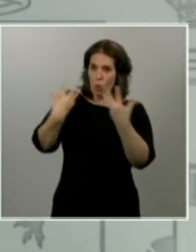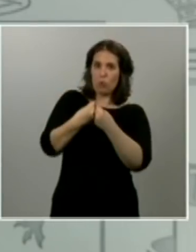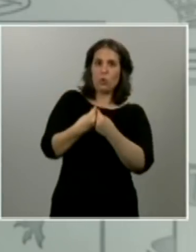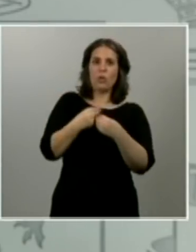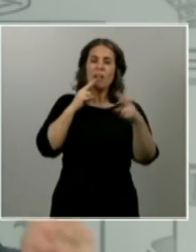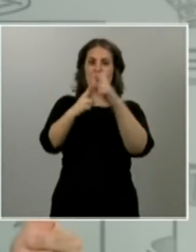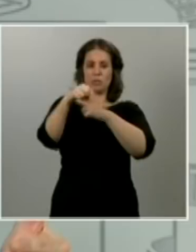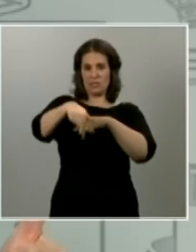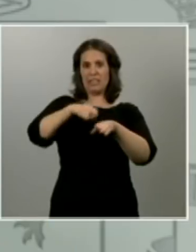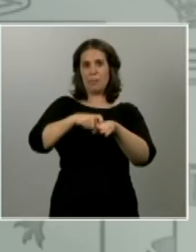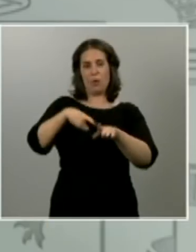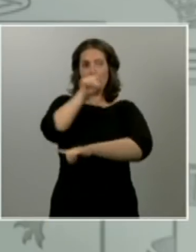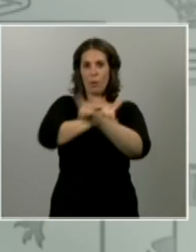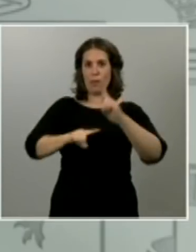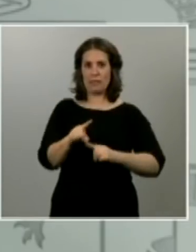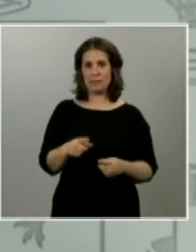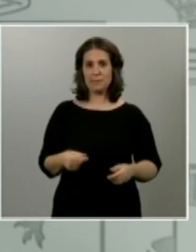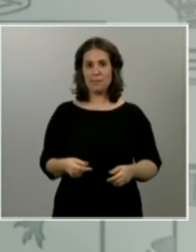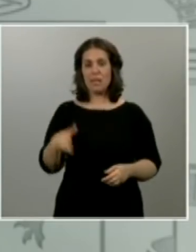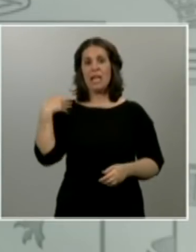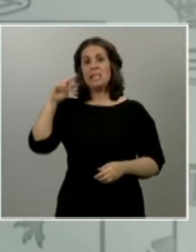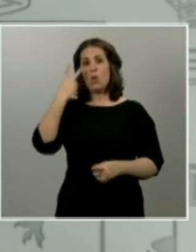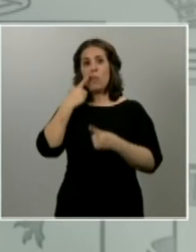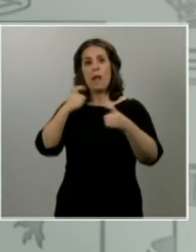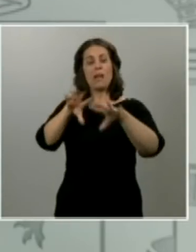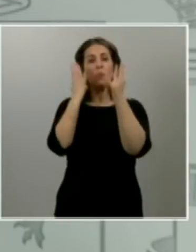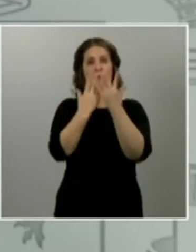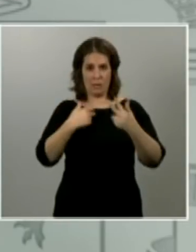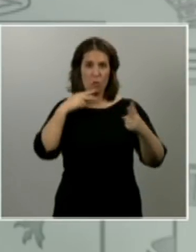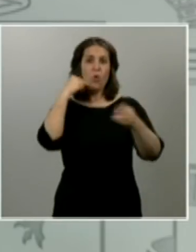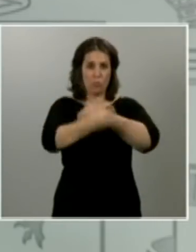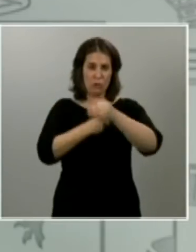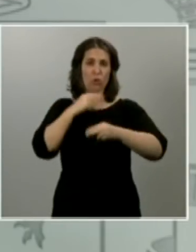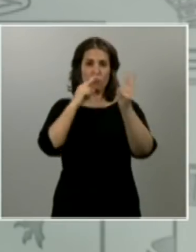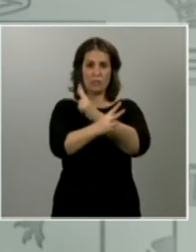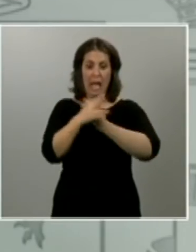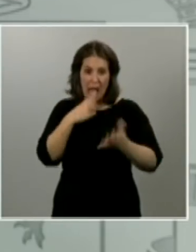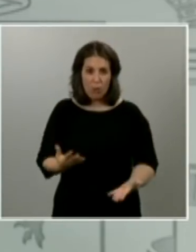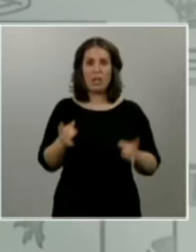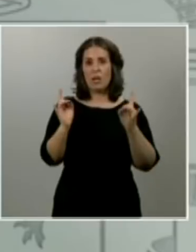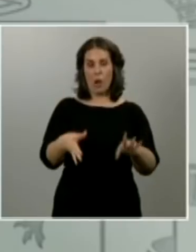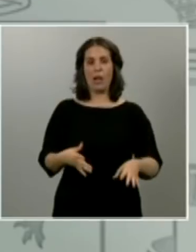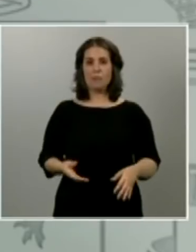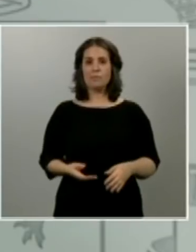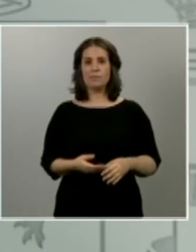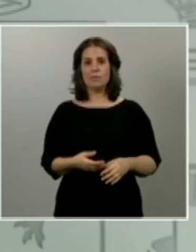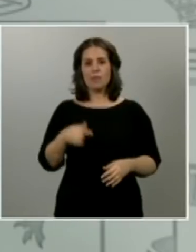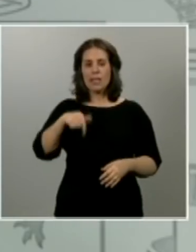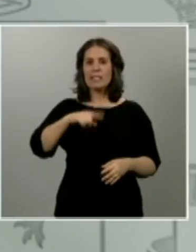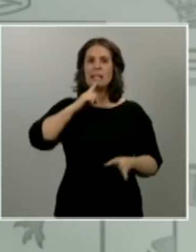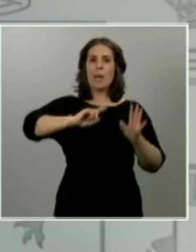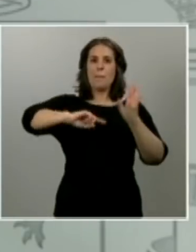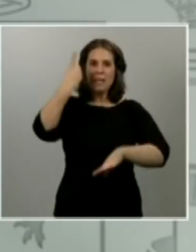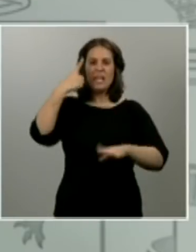lo hicimos después de la segunda guerra mundial lo estamos haciendo ahora esta es la lo he dicho antes la mayor crisis de nuestras vidas